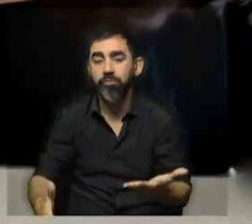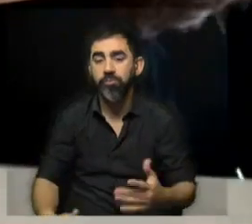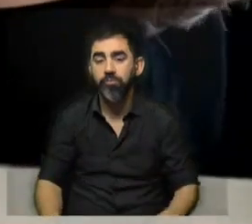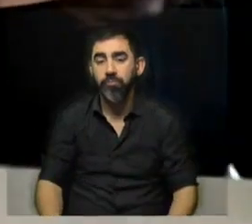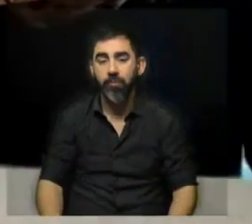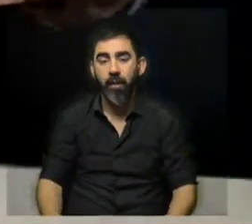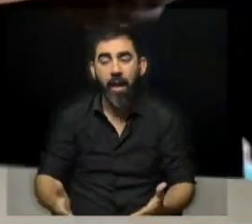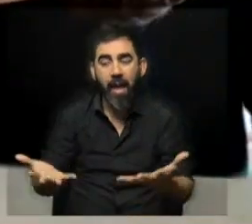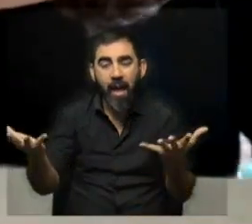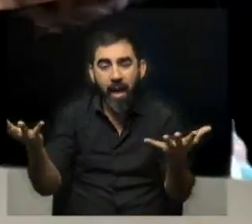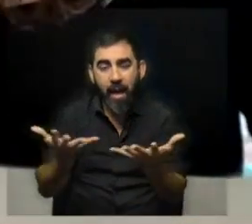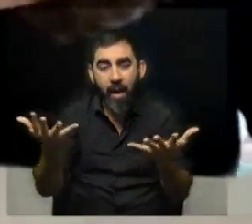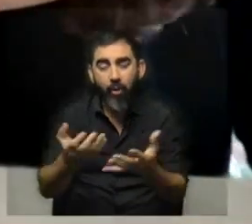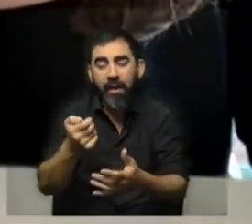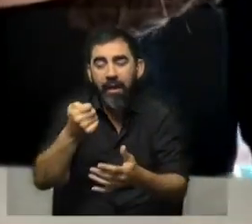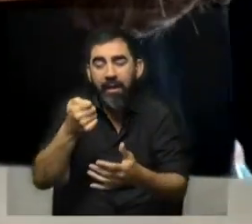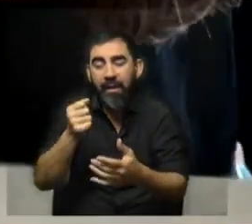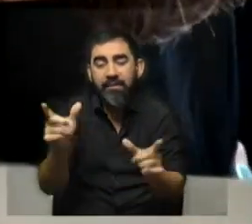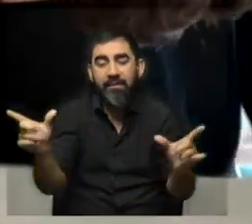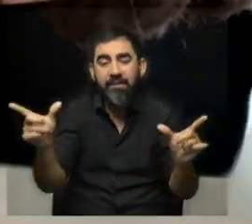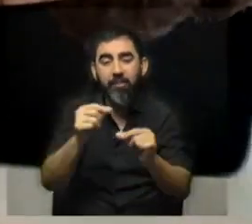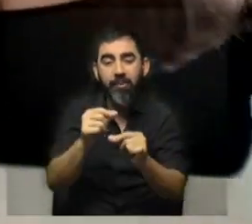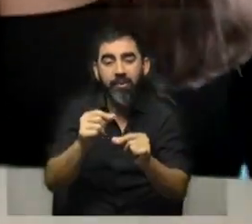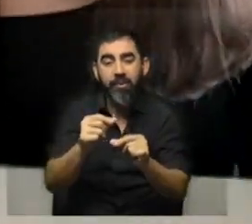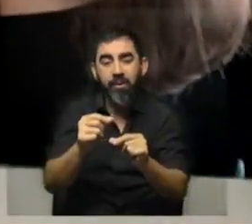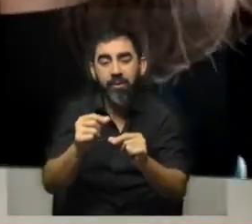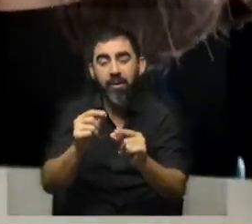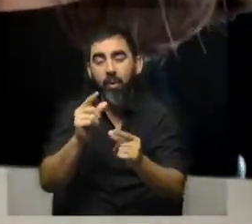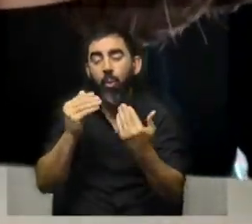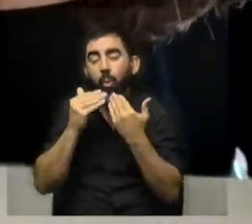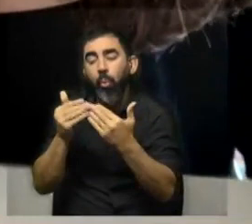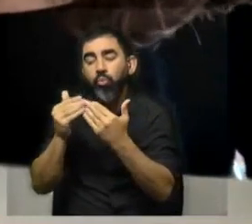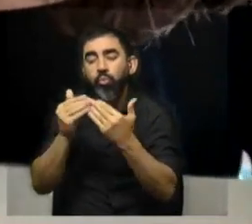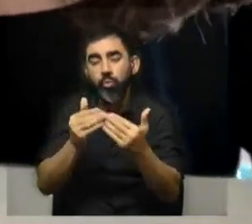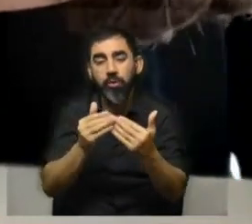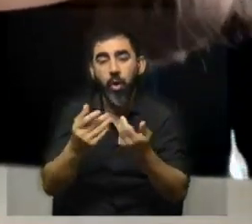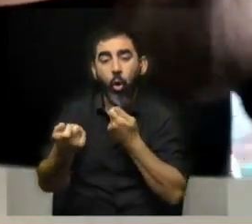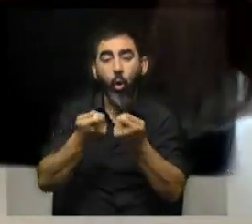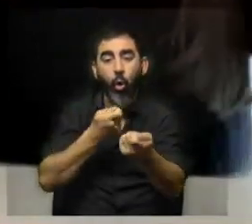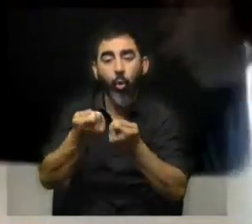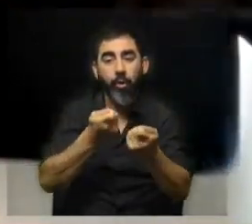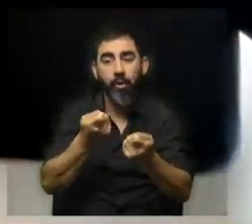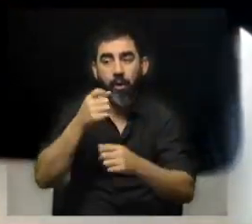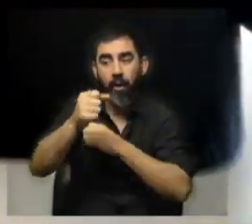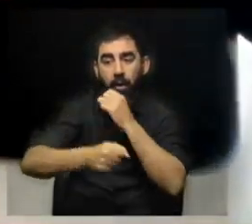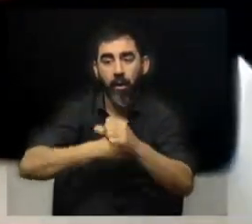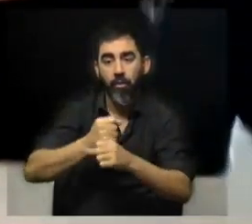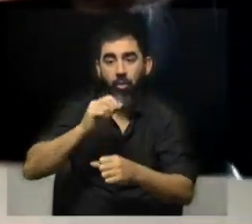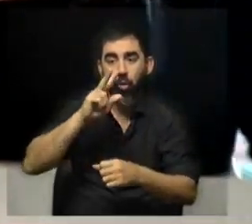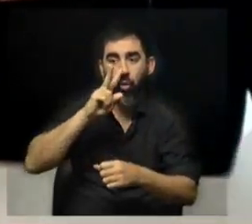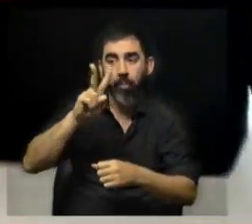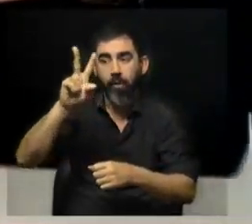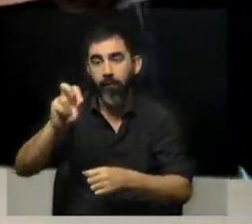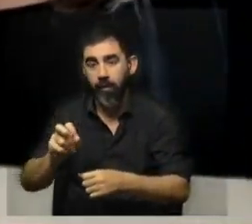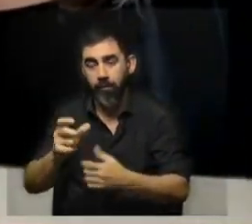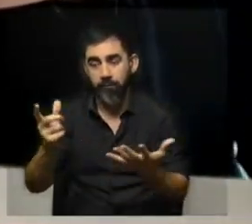recién ahora están terminando de hacer unas consultorías. Bueno, están gobernando desde el año 2020, ¿no?